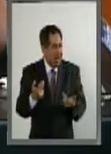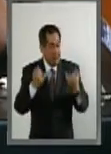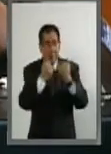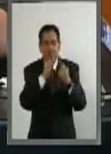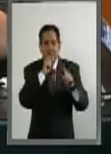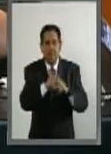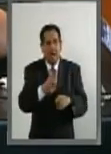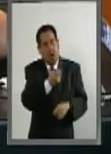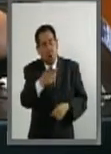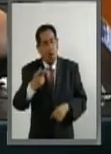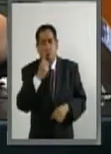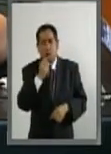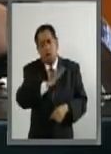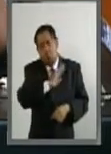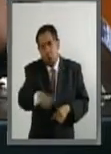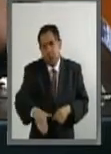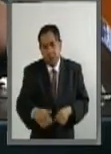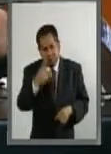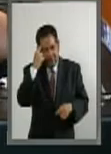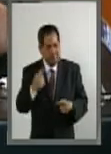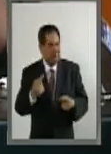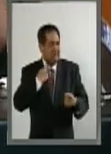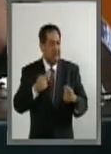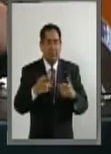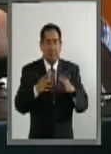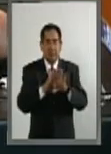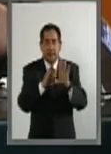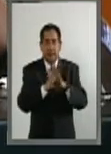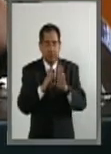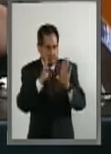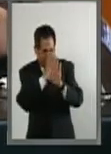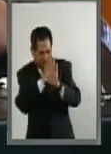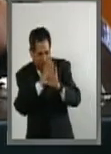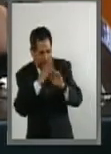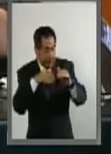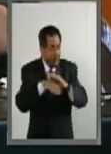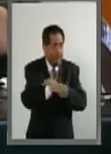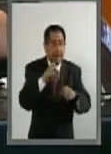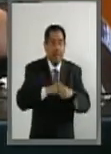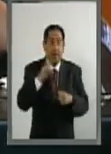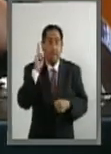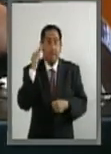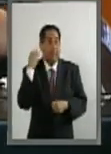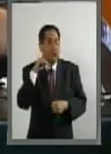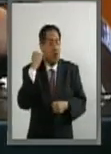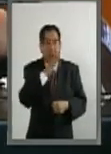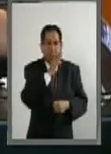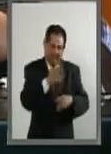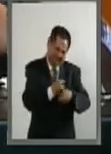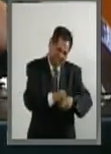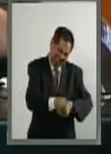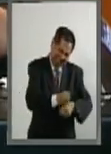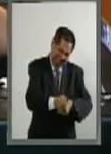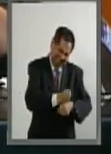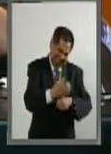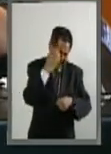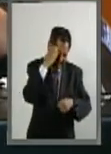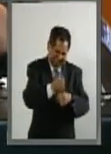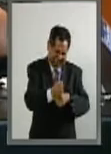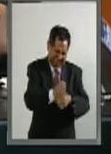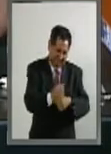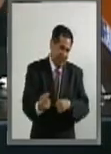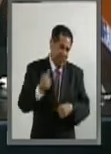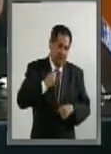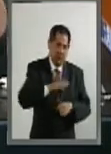de policías que fueron a hacer actos de inteligencia al Estado de Michoacán y que fueron torturados, asesinados